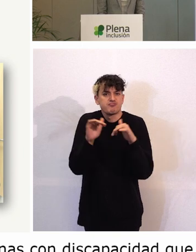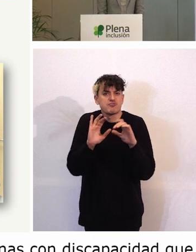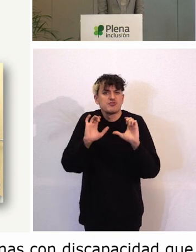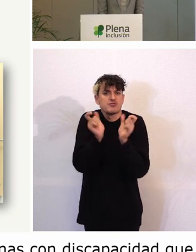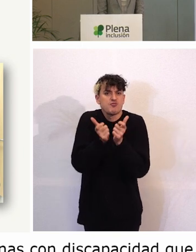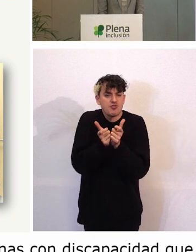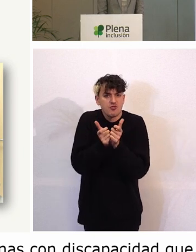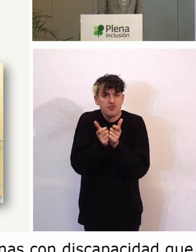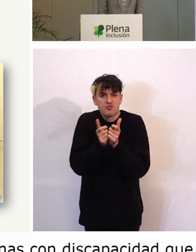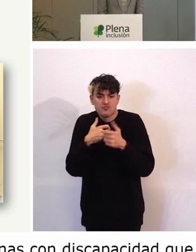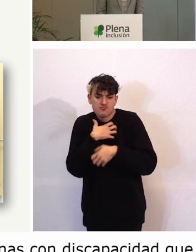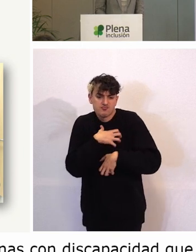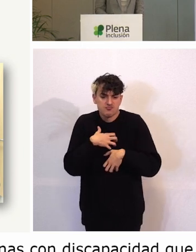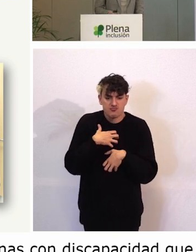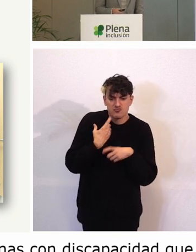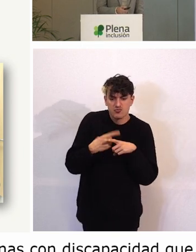inquietudes.